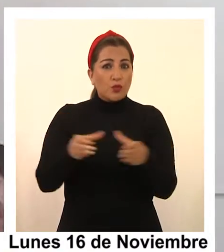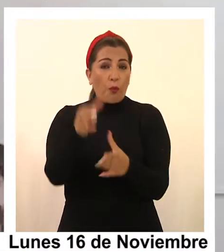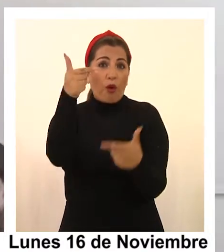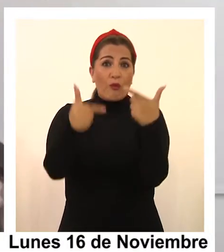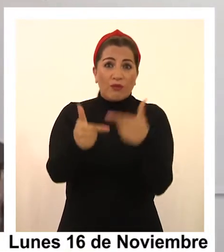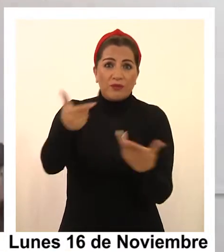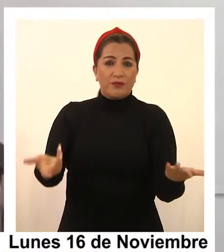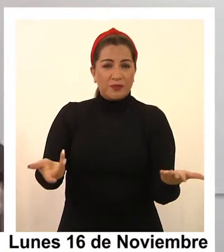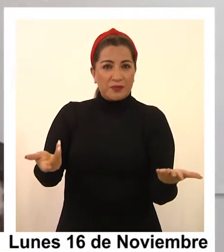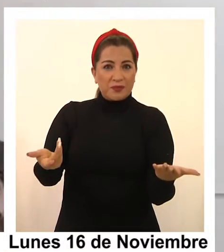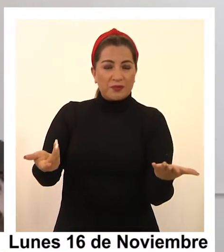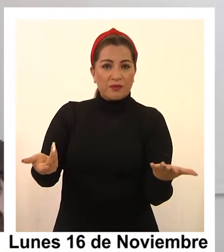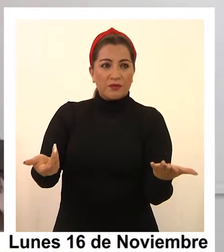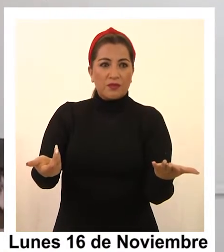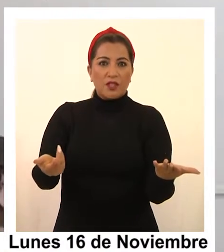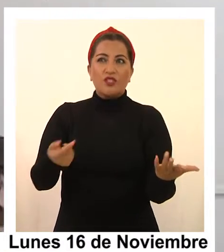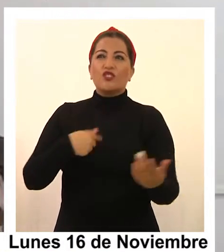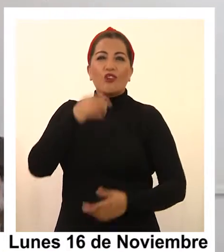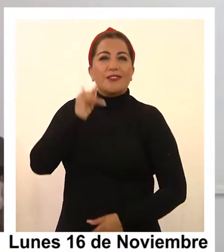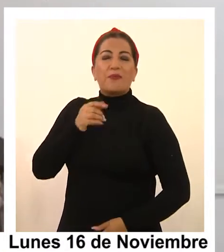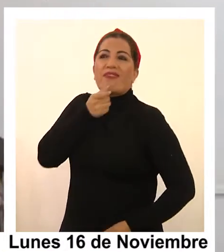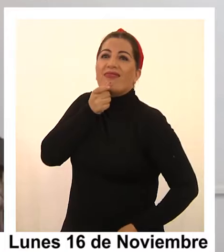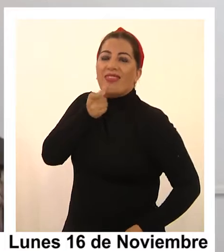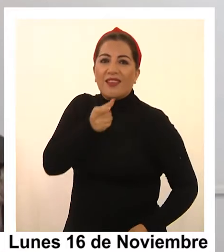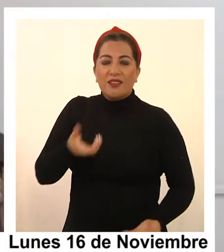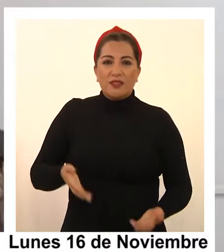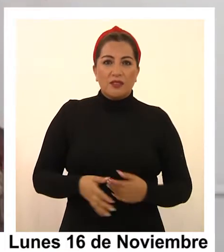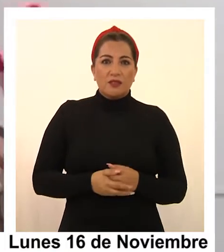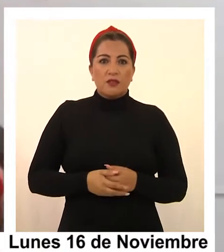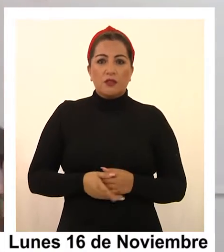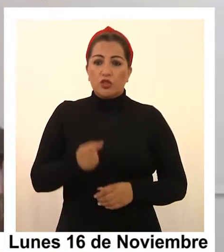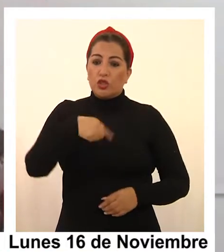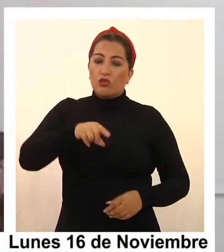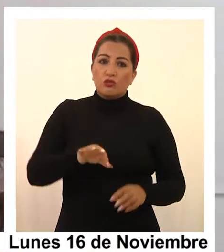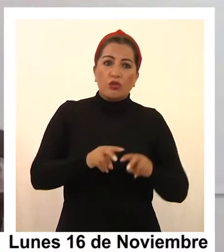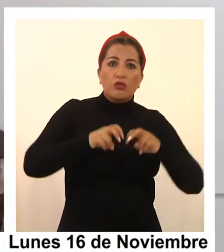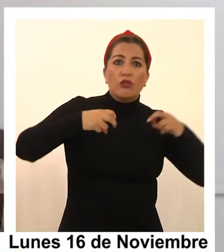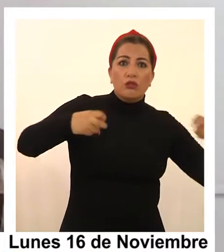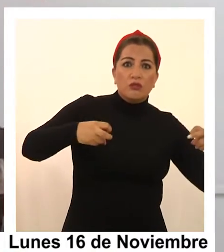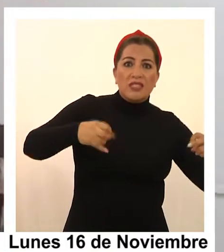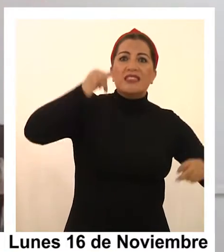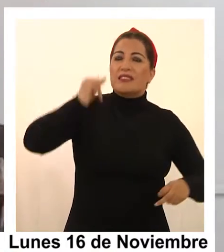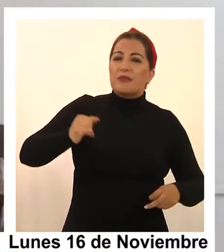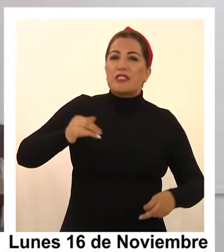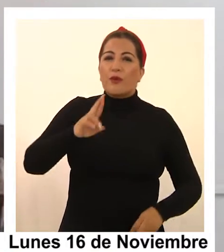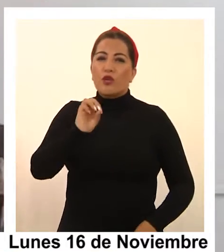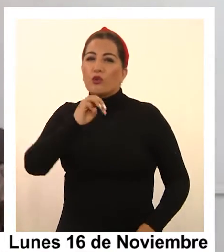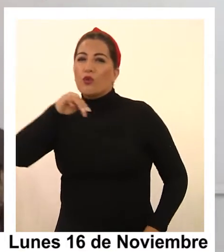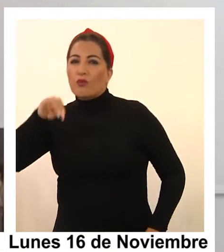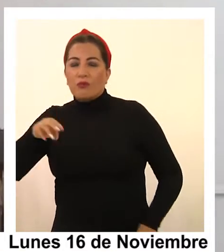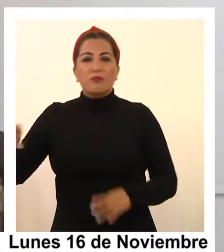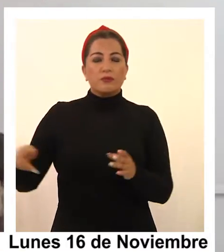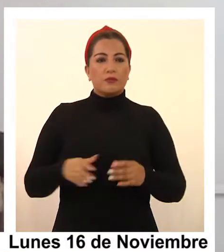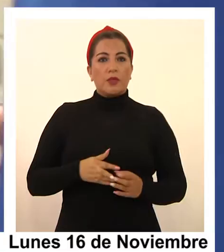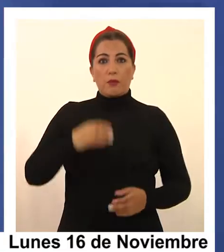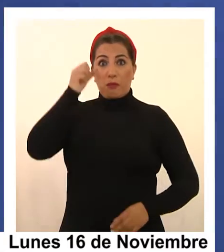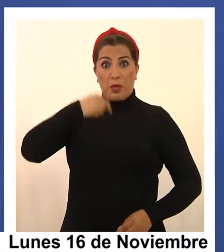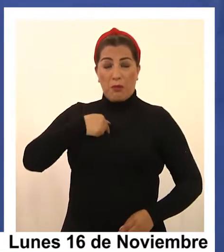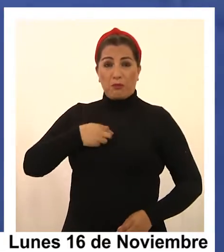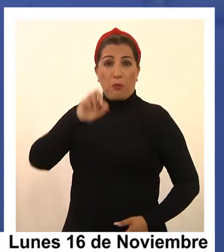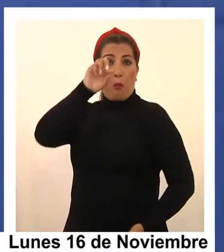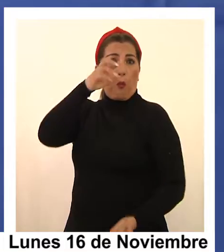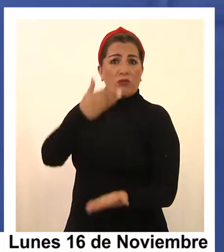cotidiano y diario en la política. Y yo tengo un dicho clave, que si no estamos en la mesa, estamos en el menú.